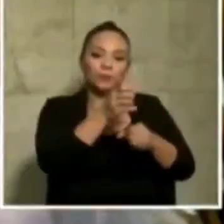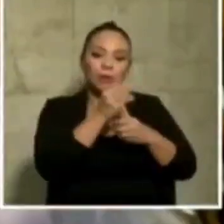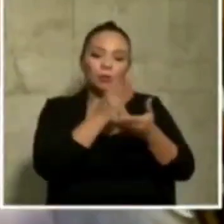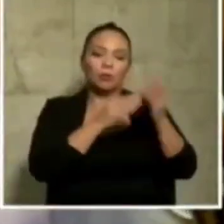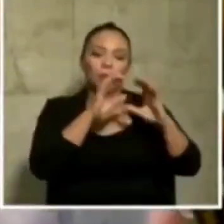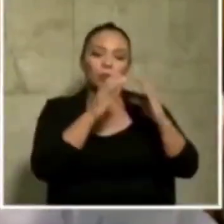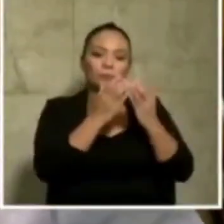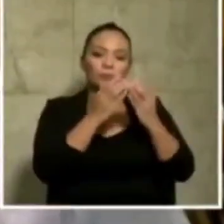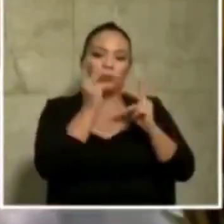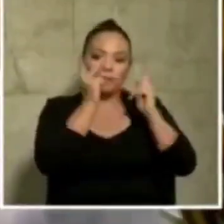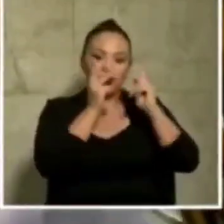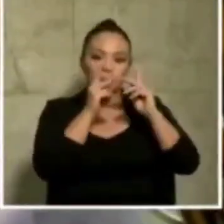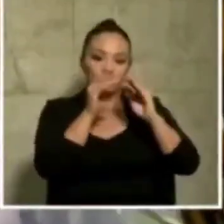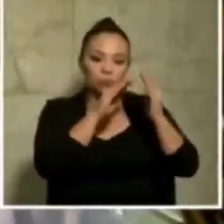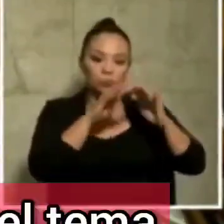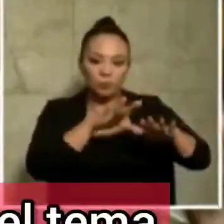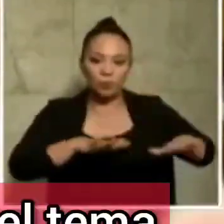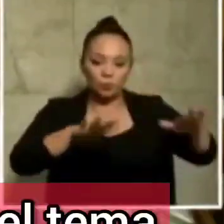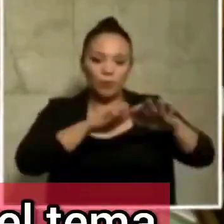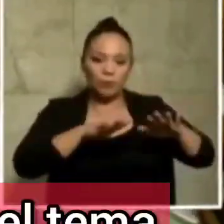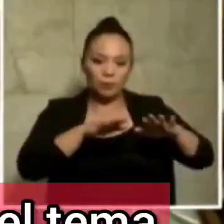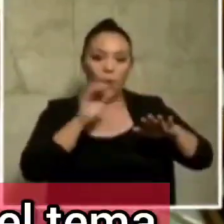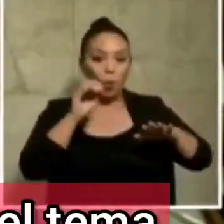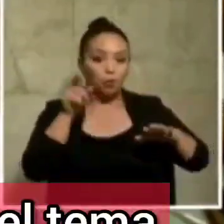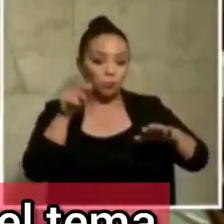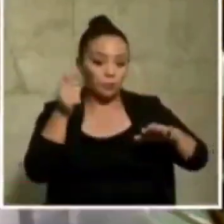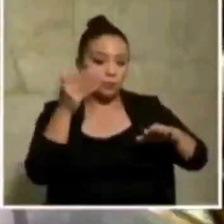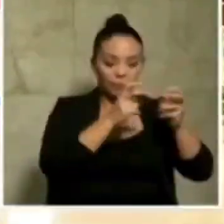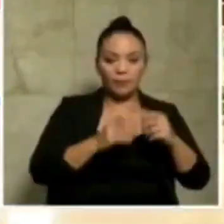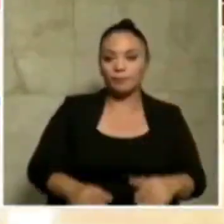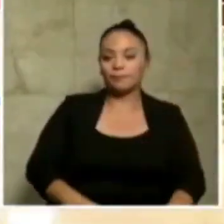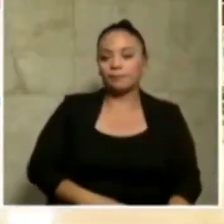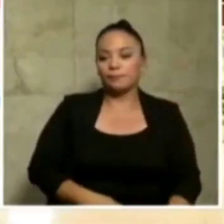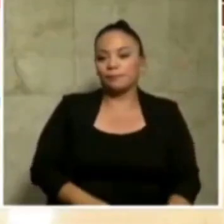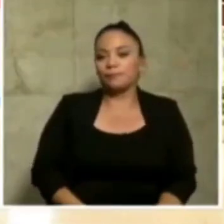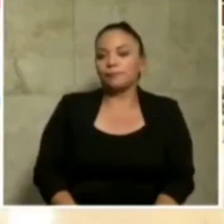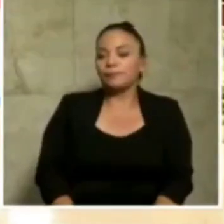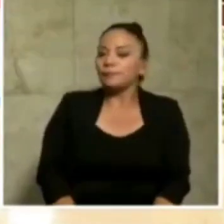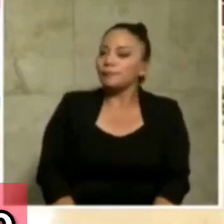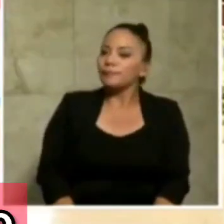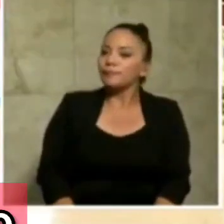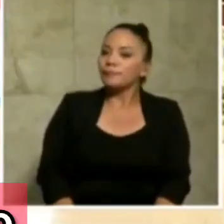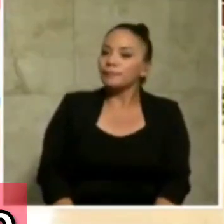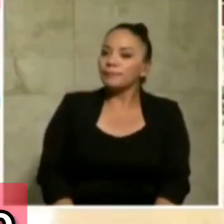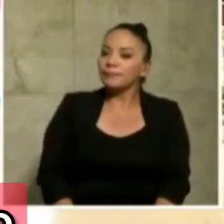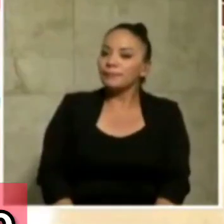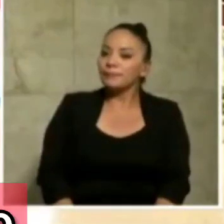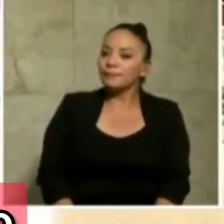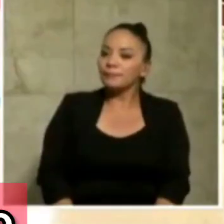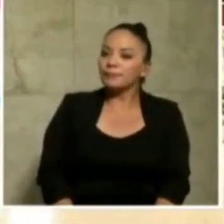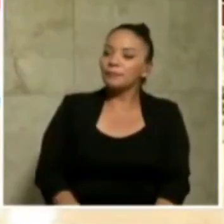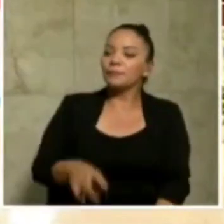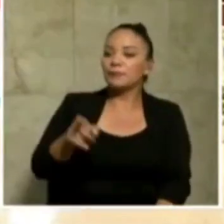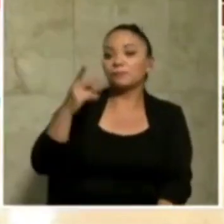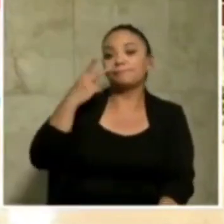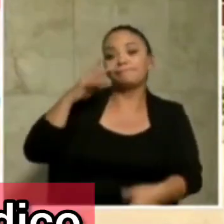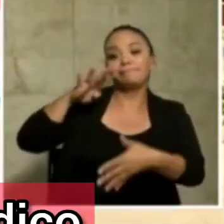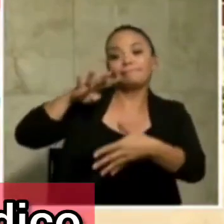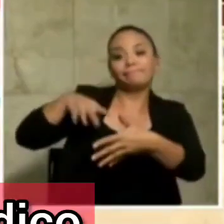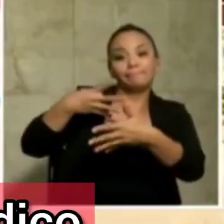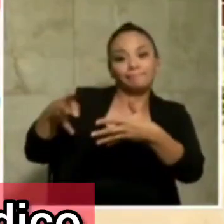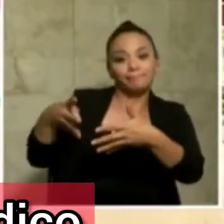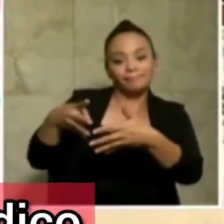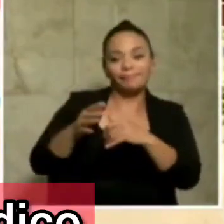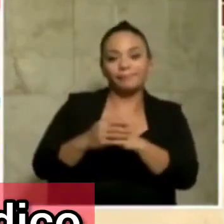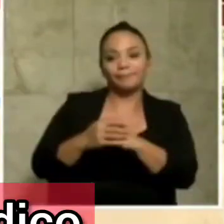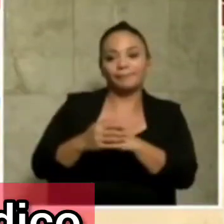vecinos de la localidad o visitaría usted el lugar para que conozca un poco más a fondo el tema? Sí, es cuestión de verlo con el horario. Usted